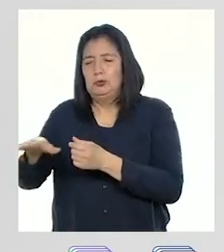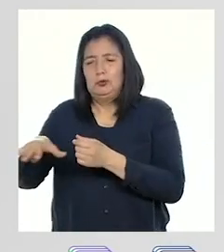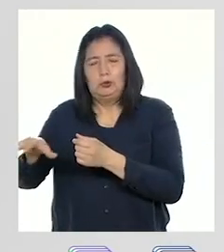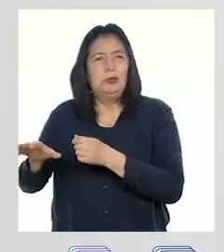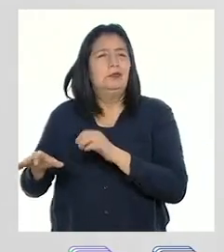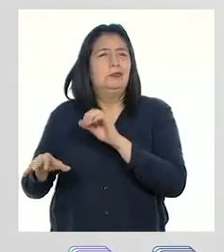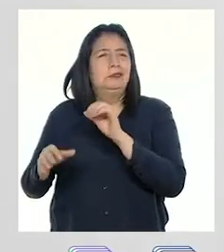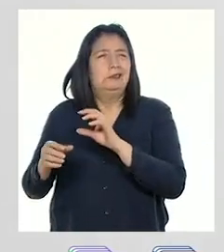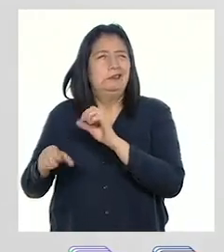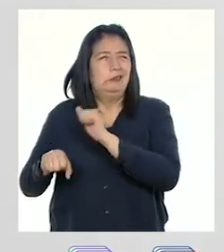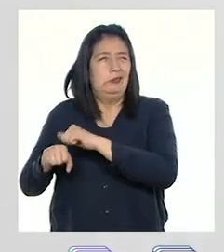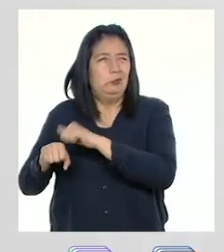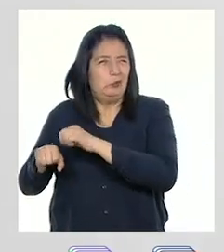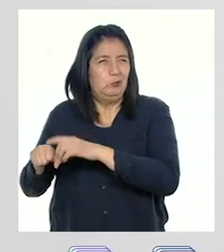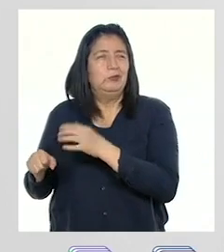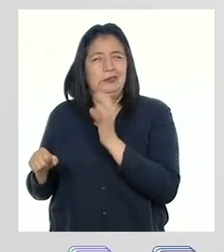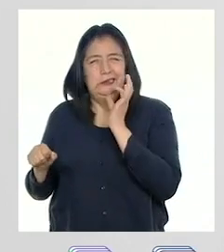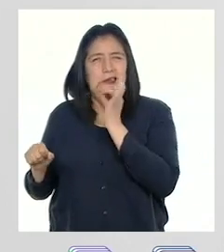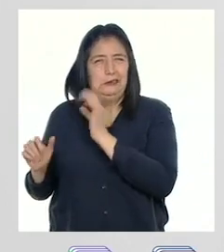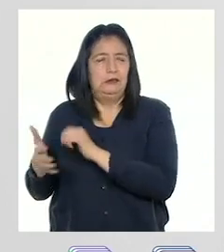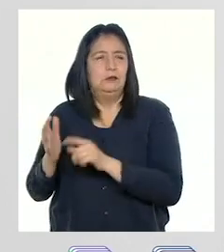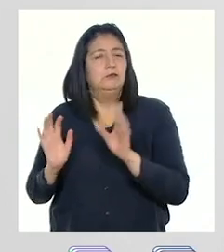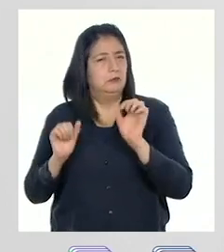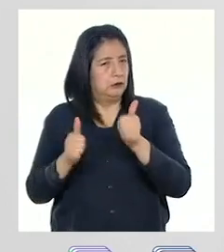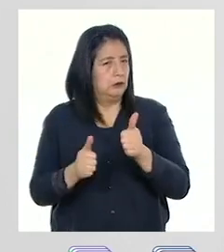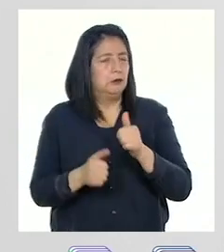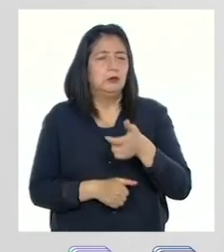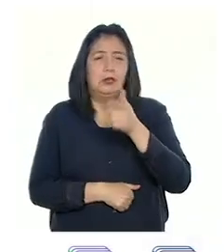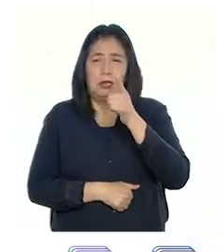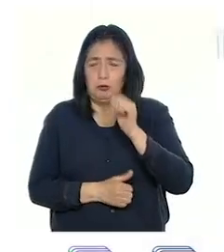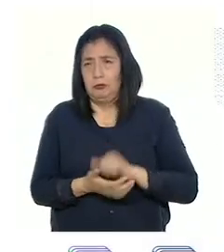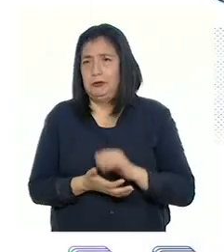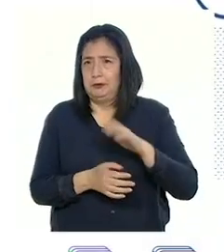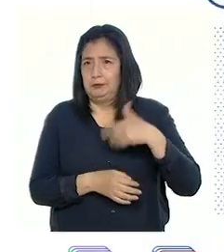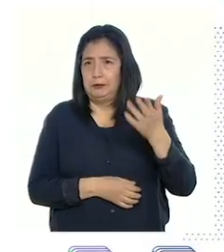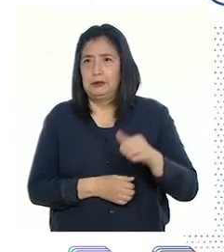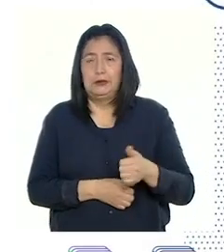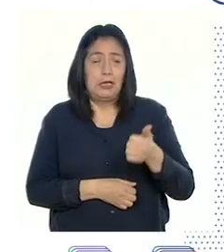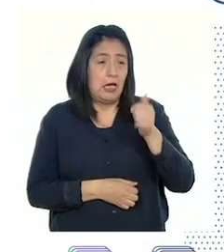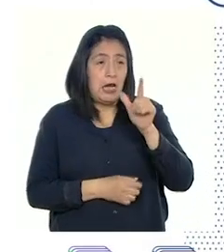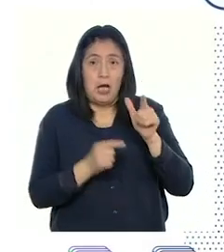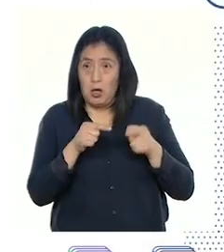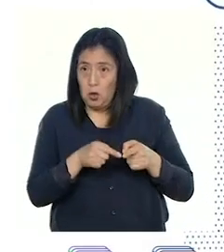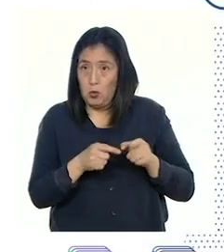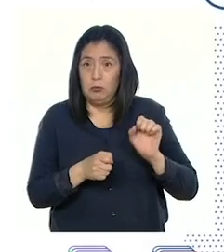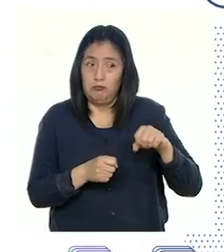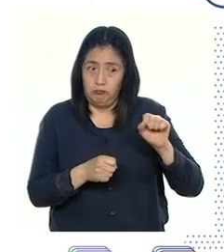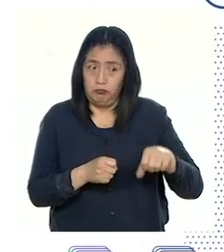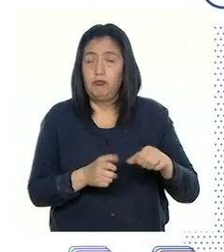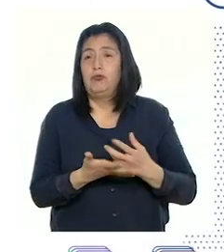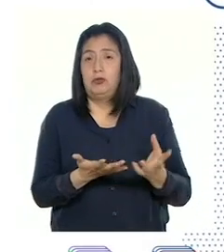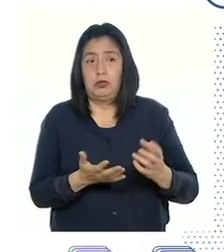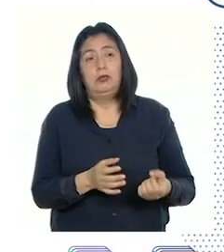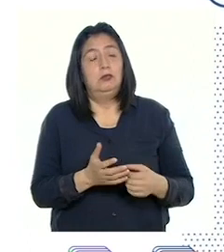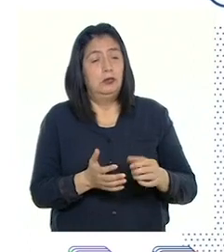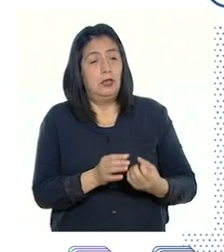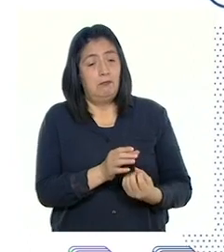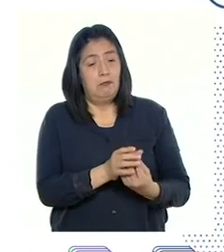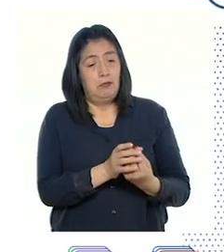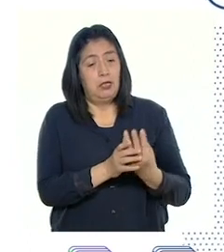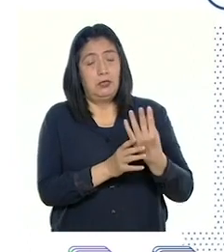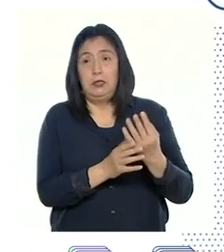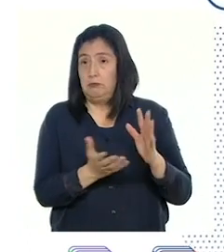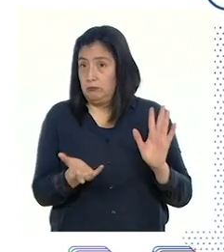en nutrientes. Excelente. Sigamos con el agua. Esta permite el crecimiento de las plantas.